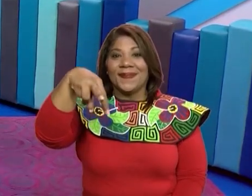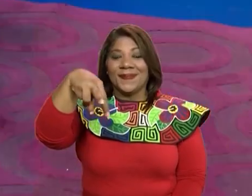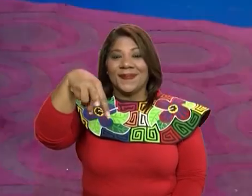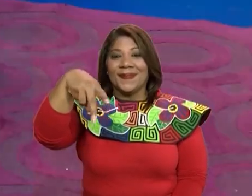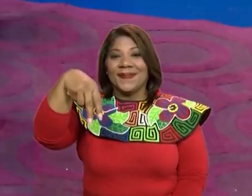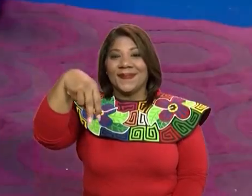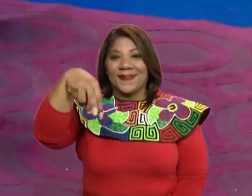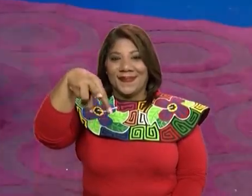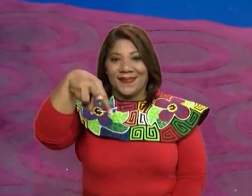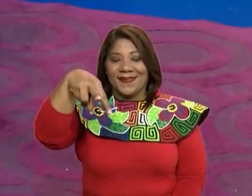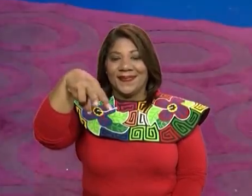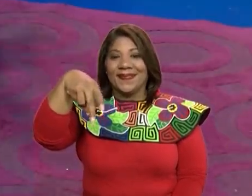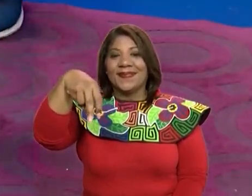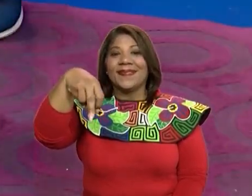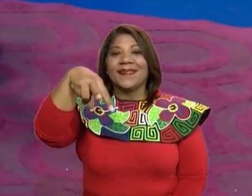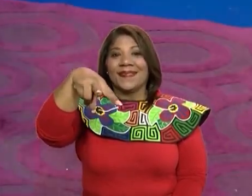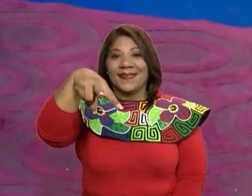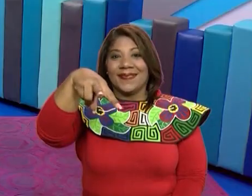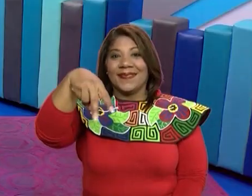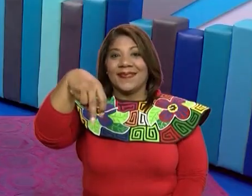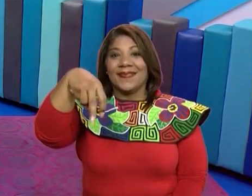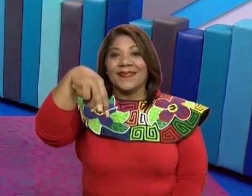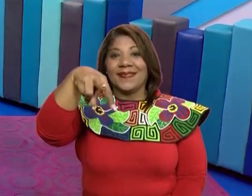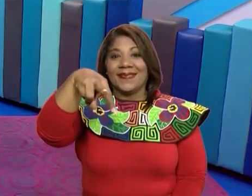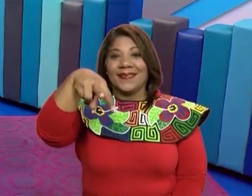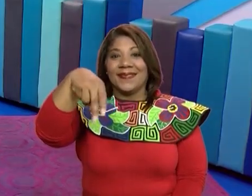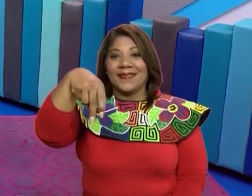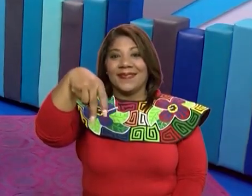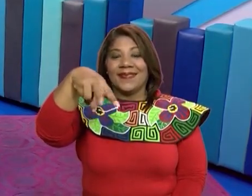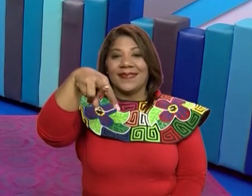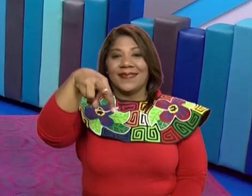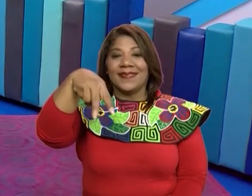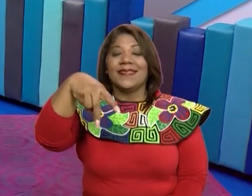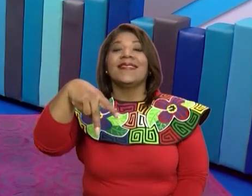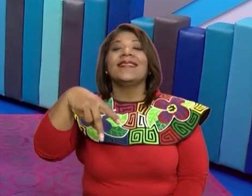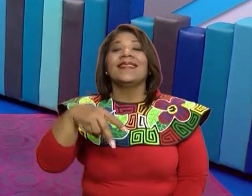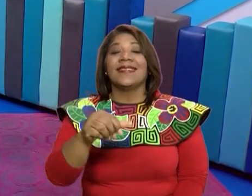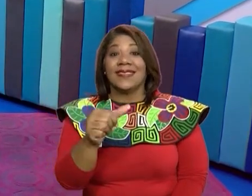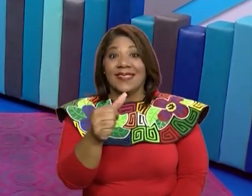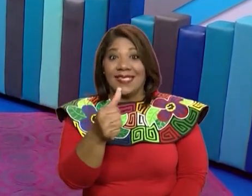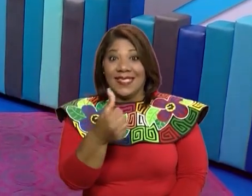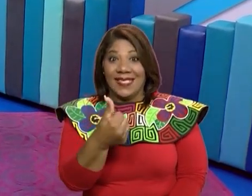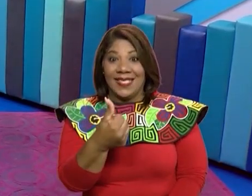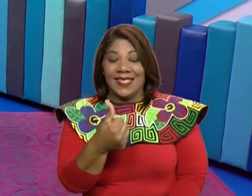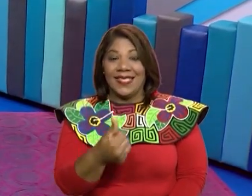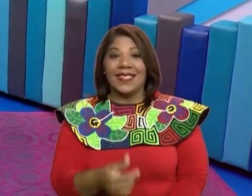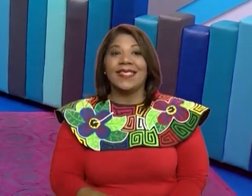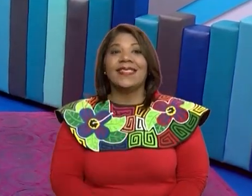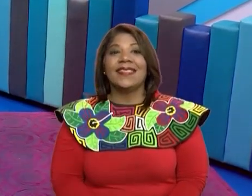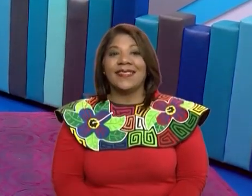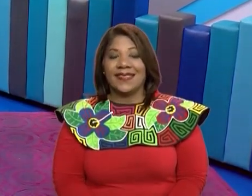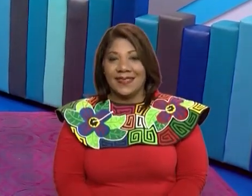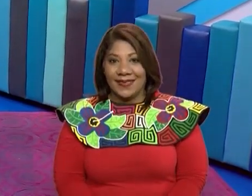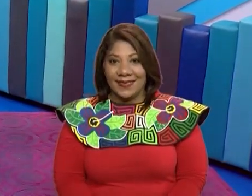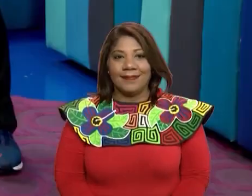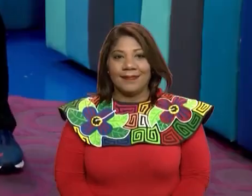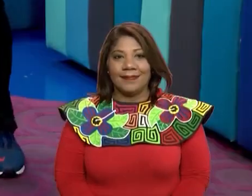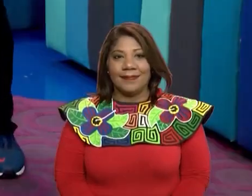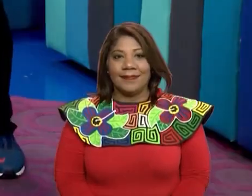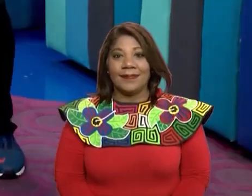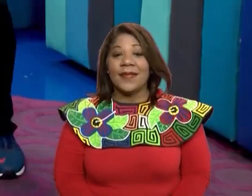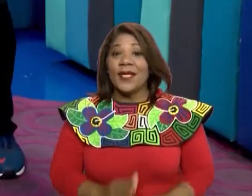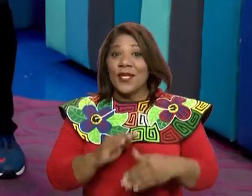6, 7, 8, 9, 10. Ok, niños. Bien,